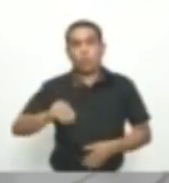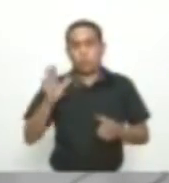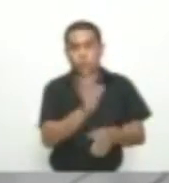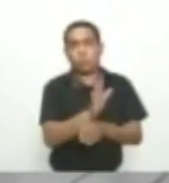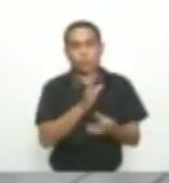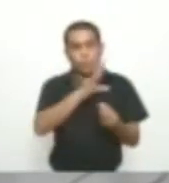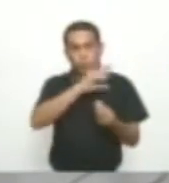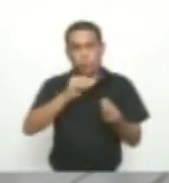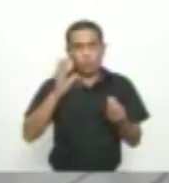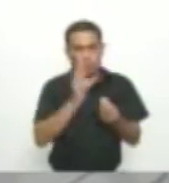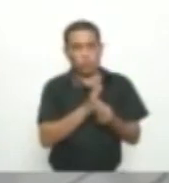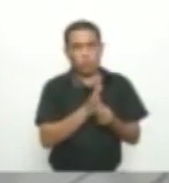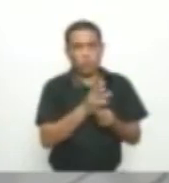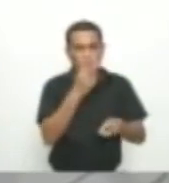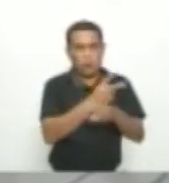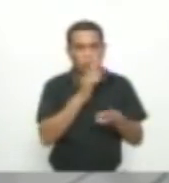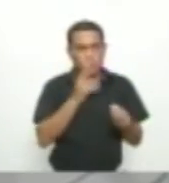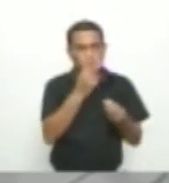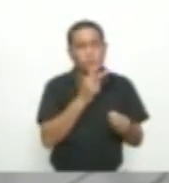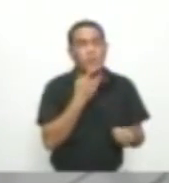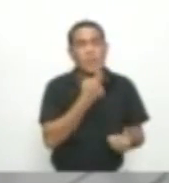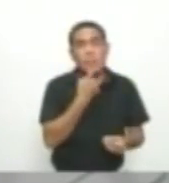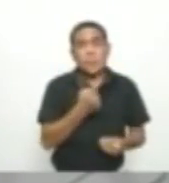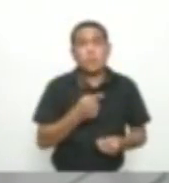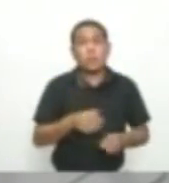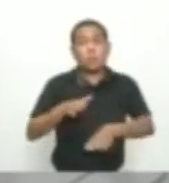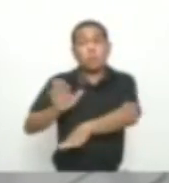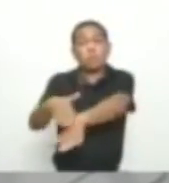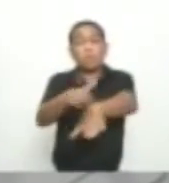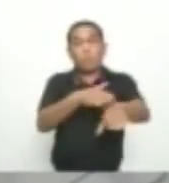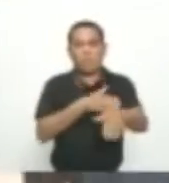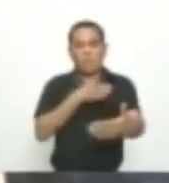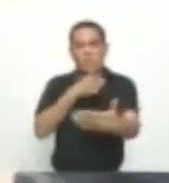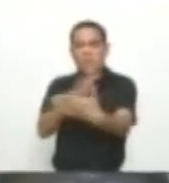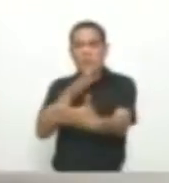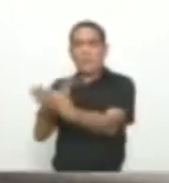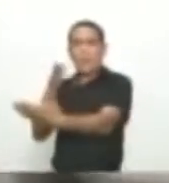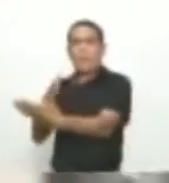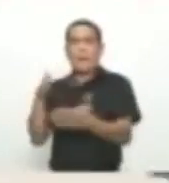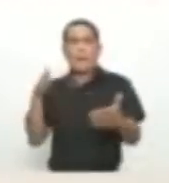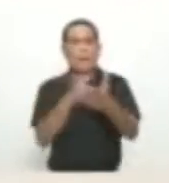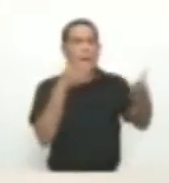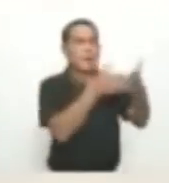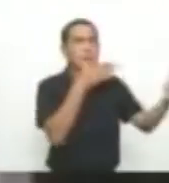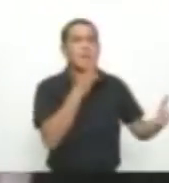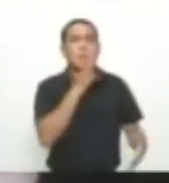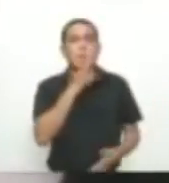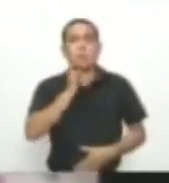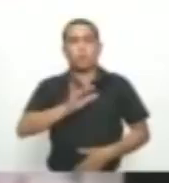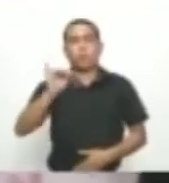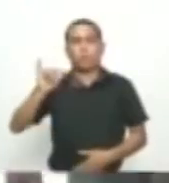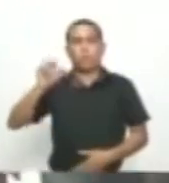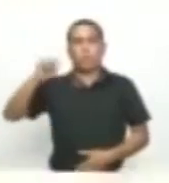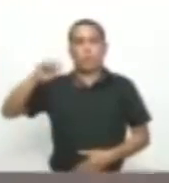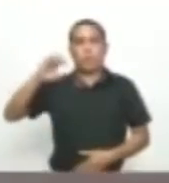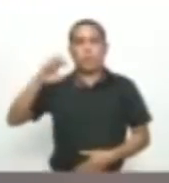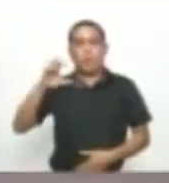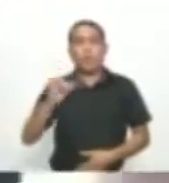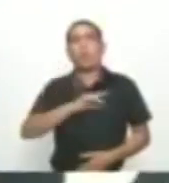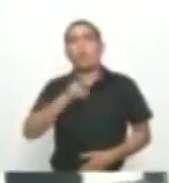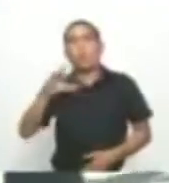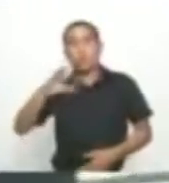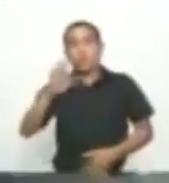hermanos Borré Barreto Y alias Teoguillo Anuncian ataques Contra miembros del INPEC Funcionarios del CTI y